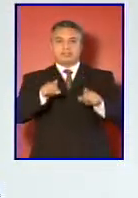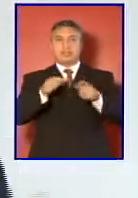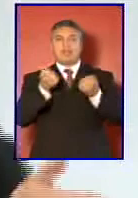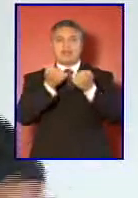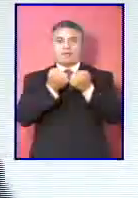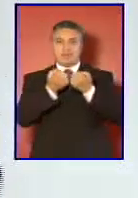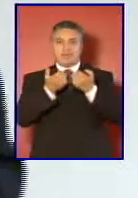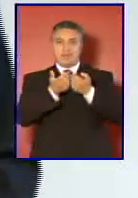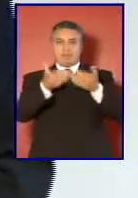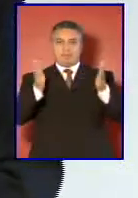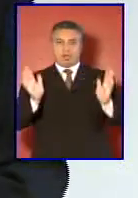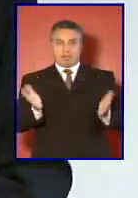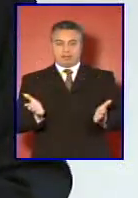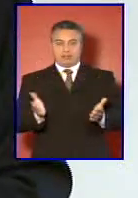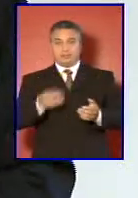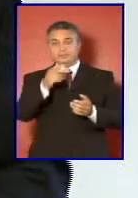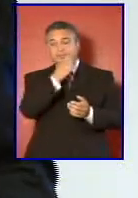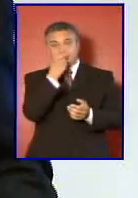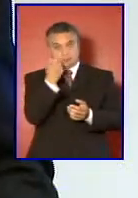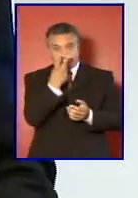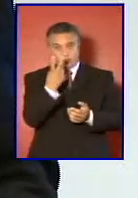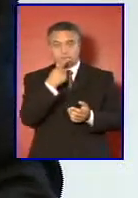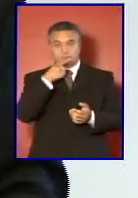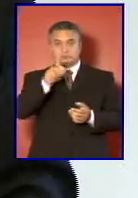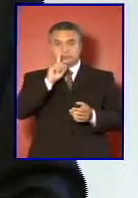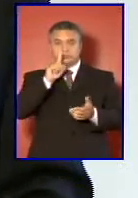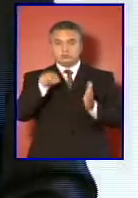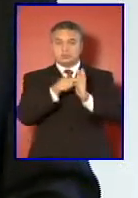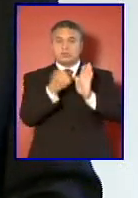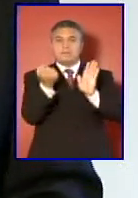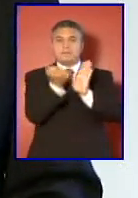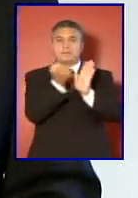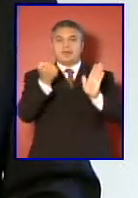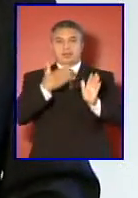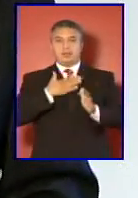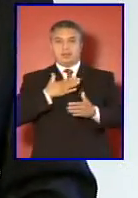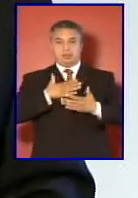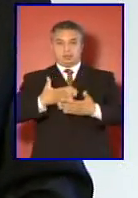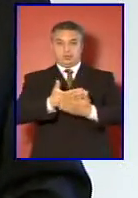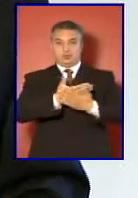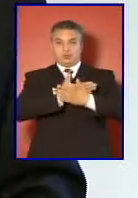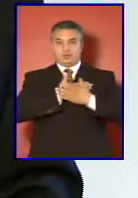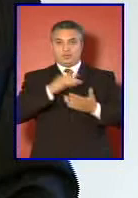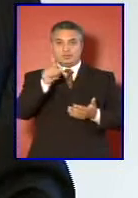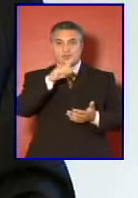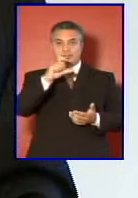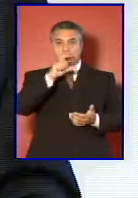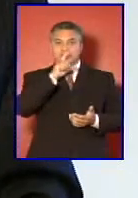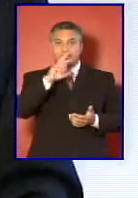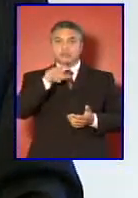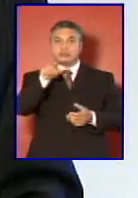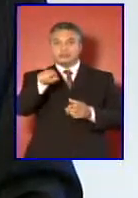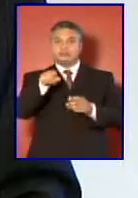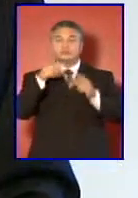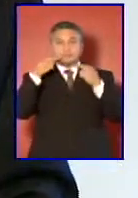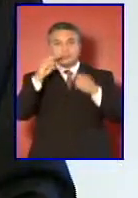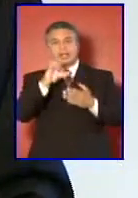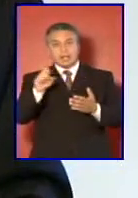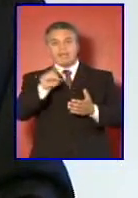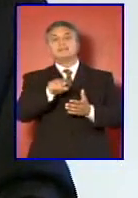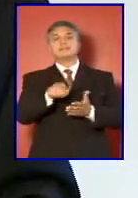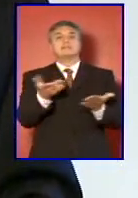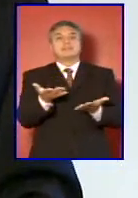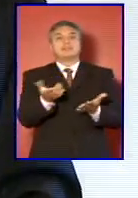La segunda circunstancia que marca nuestro sector es la nueva ley del Ministerio de Defensa